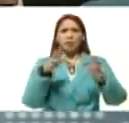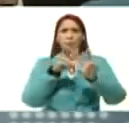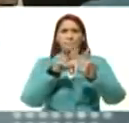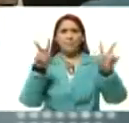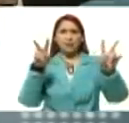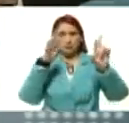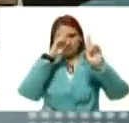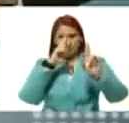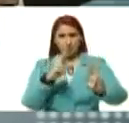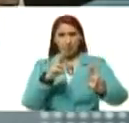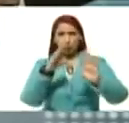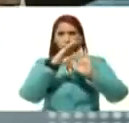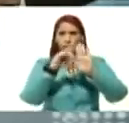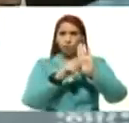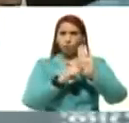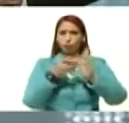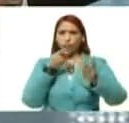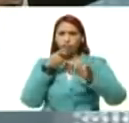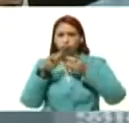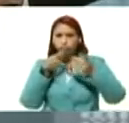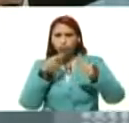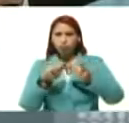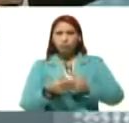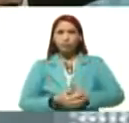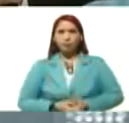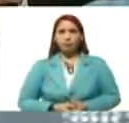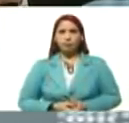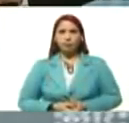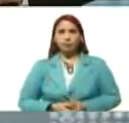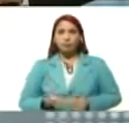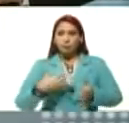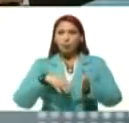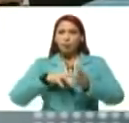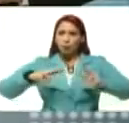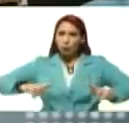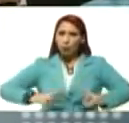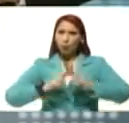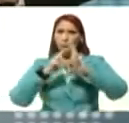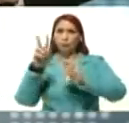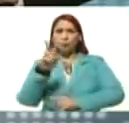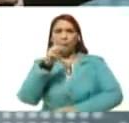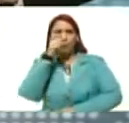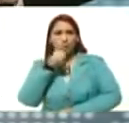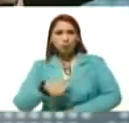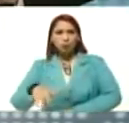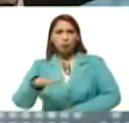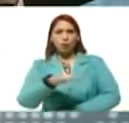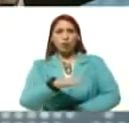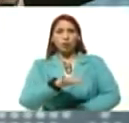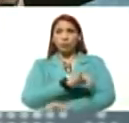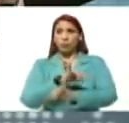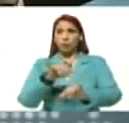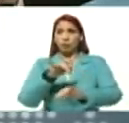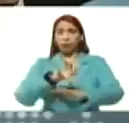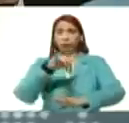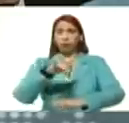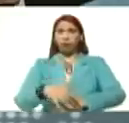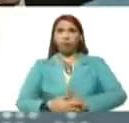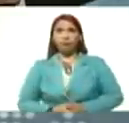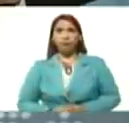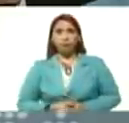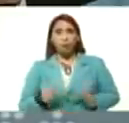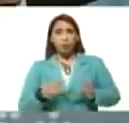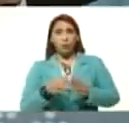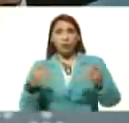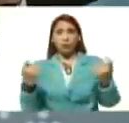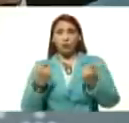el respeto a la constitución, el diálogo, el reencuentro entre los venezolanos, bueno, ya le tocará al comando